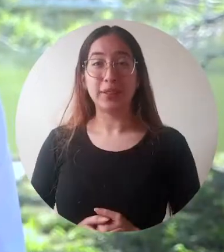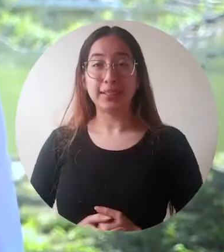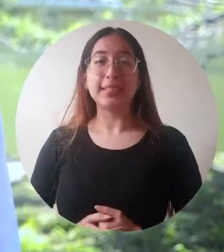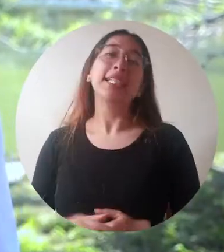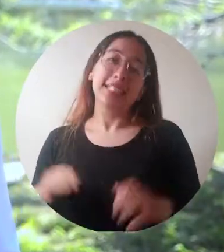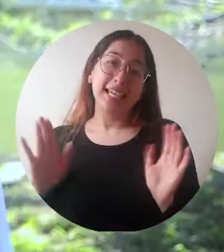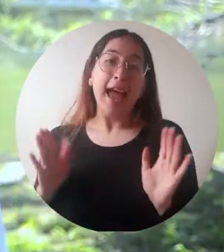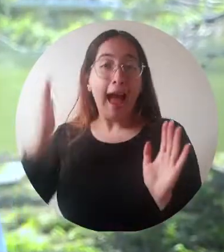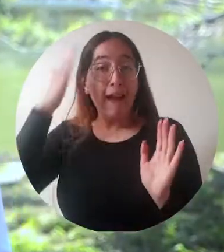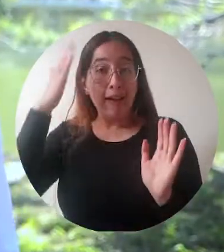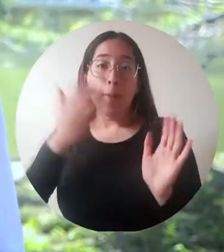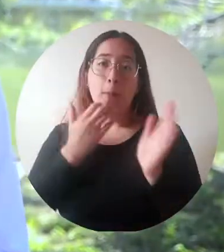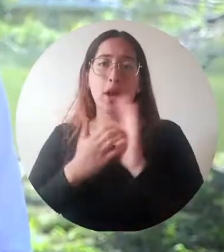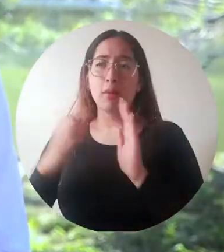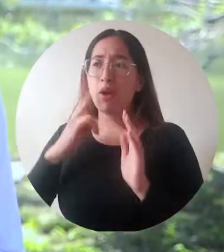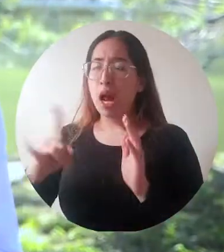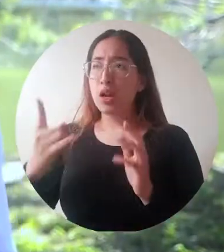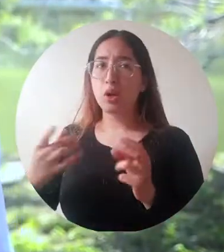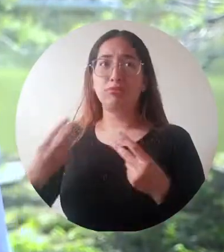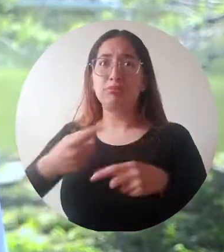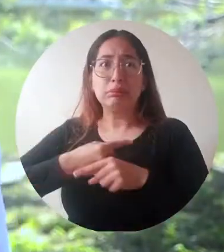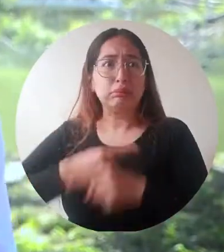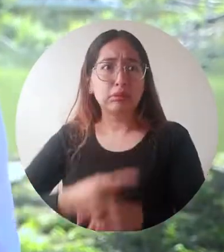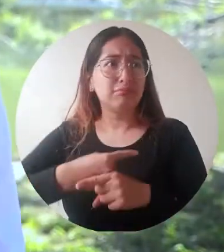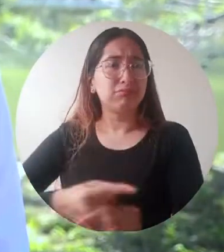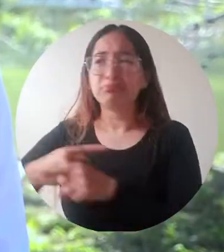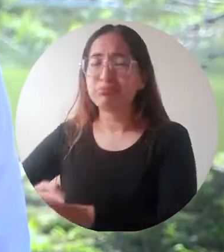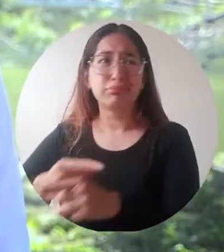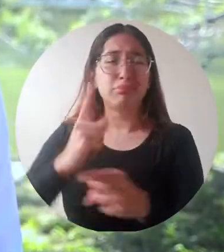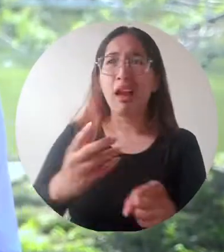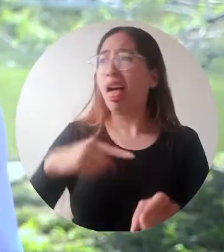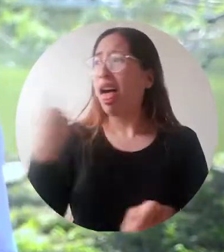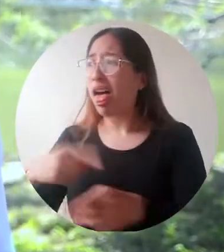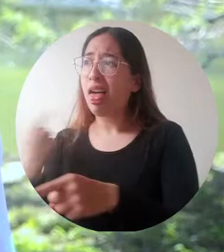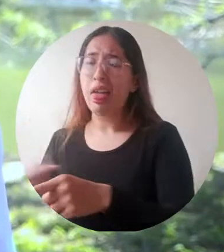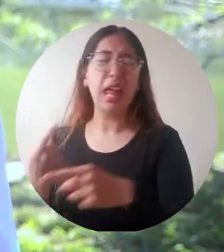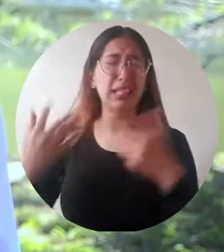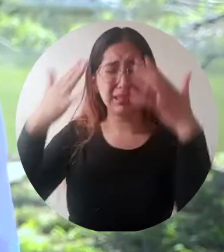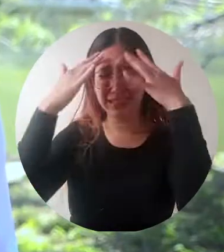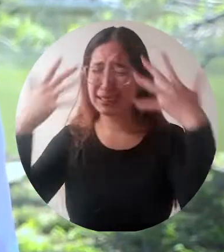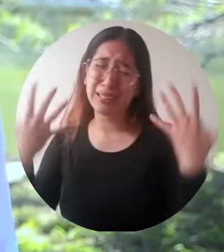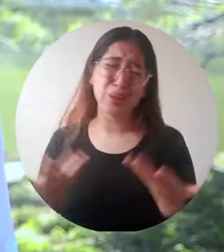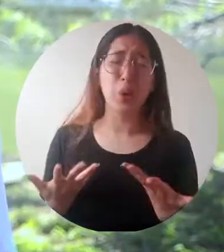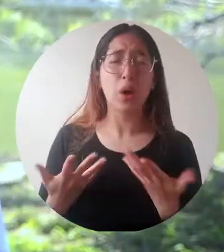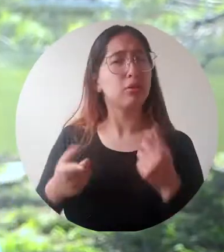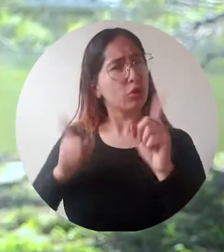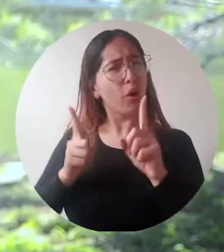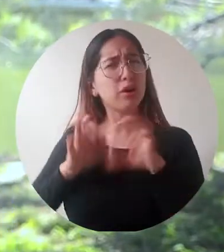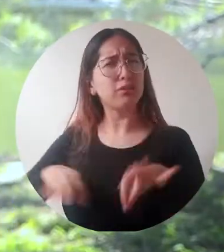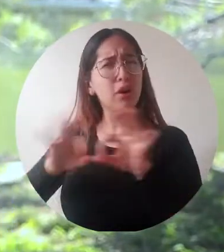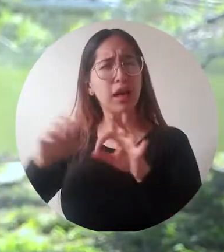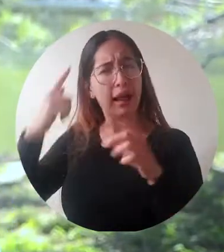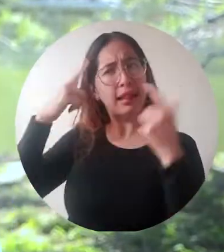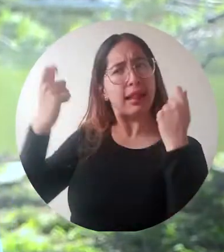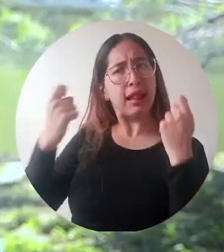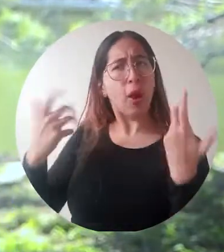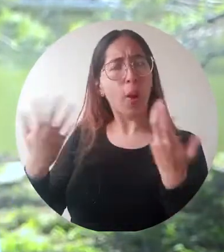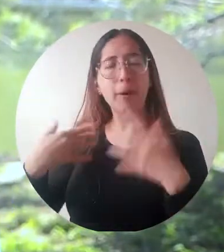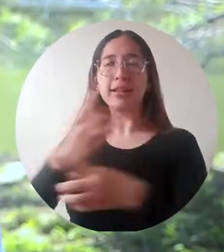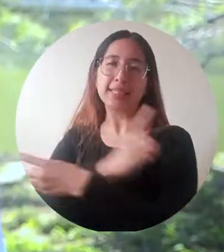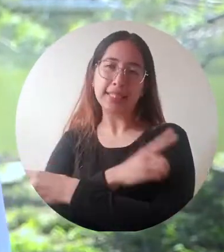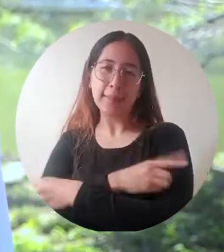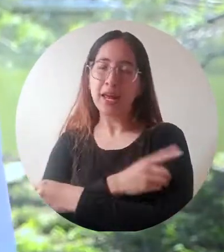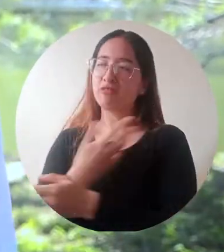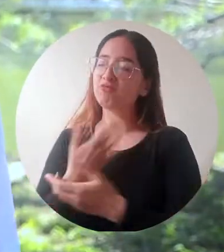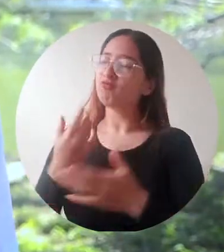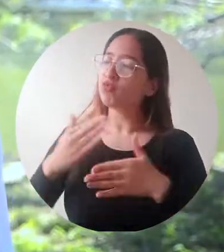los resultados no son inmediatos, uno tiende a rendirse. Y es la constancia y disciplina lo que va a permitir alcanzar lo que soñamos.